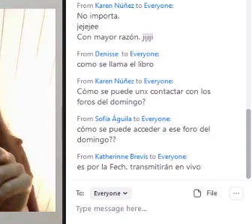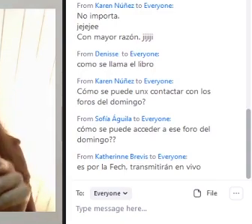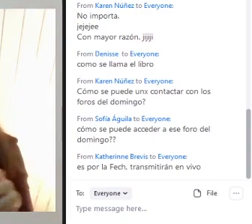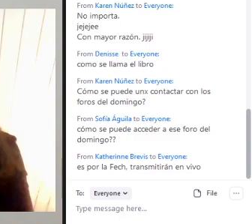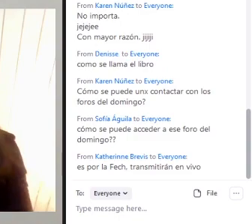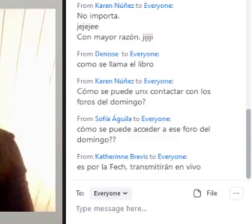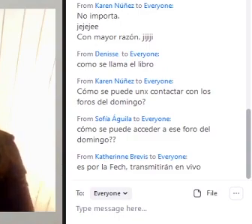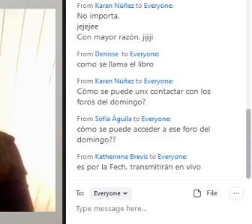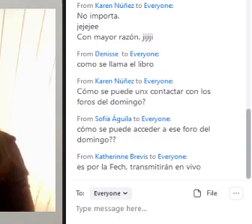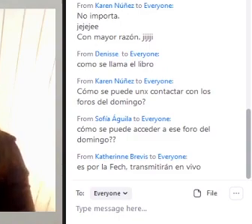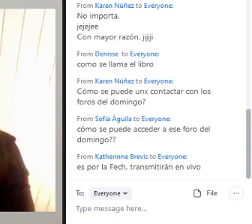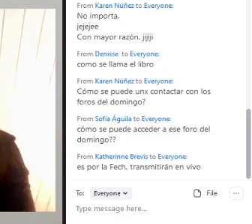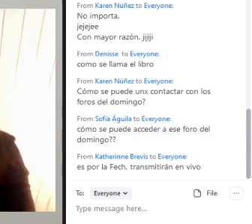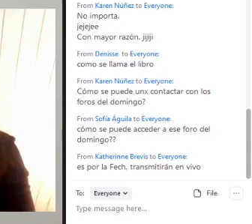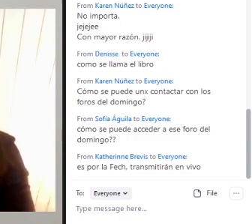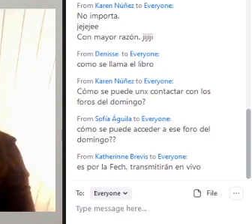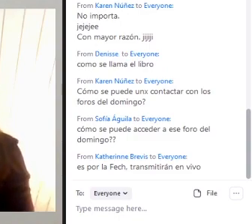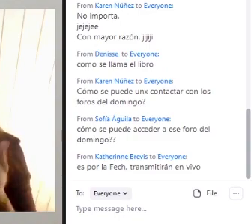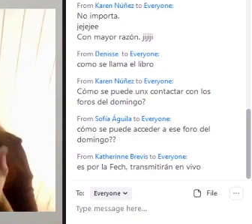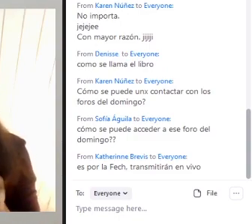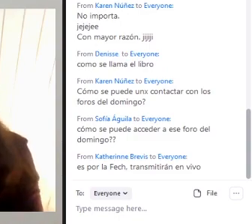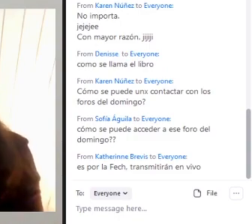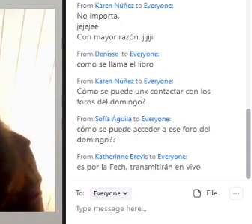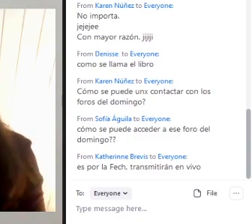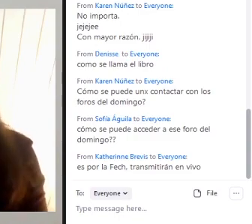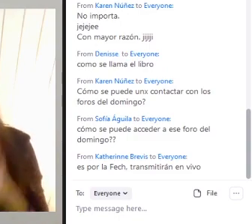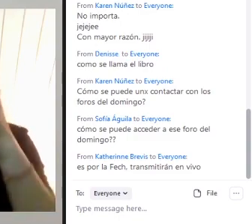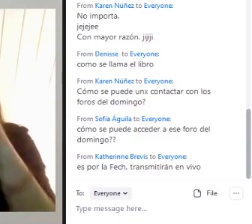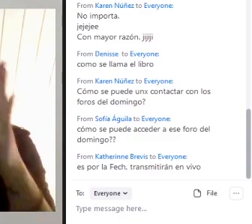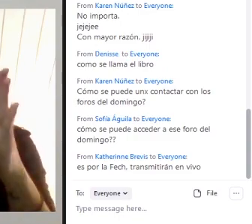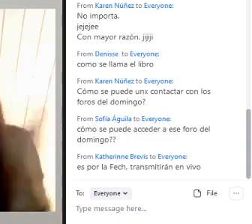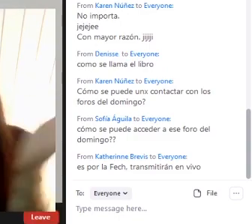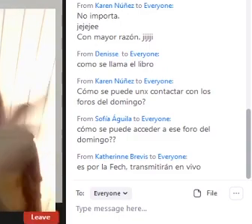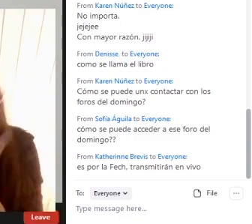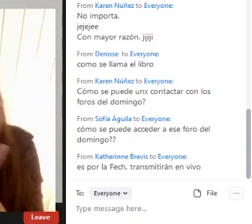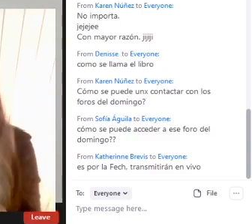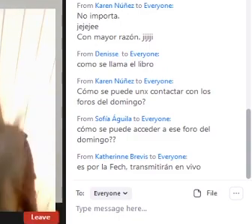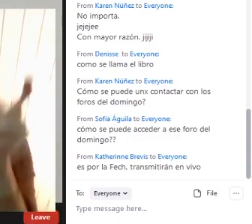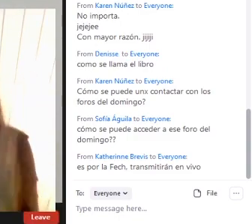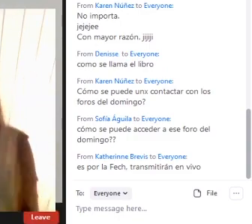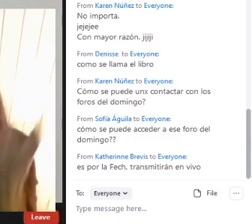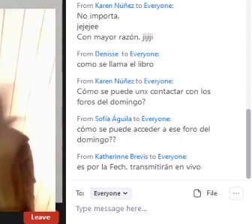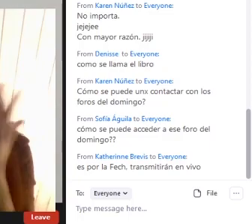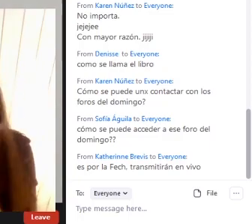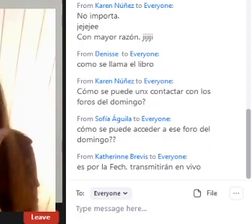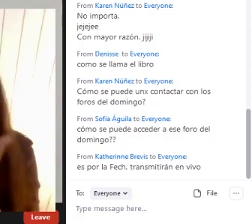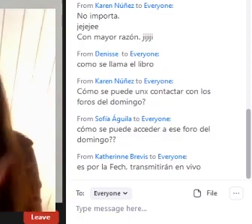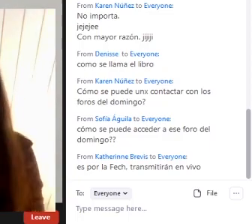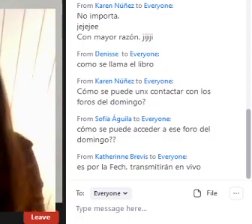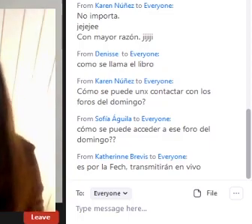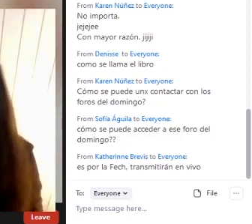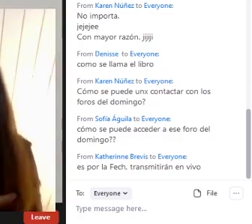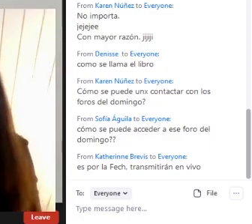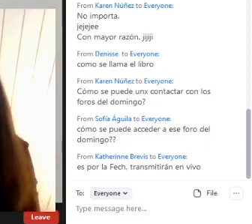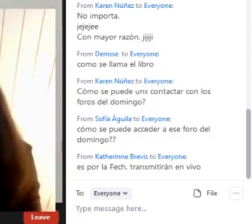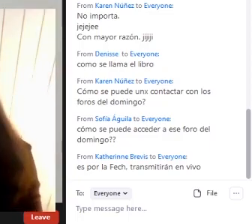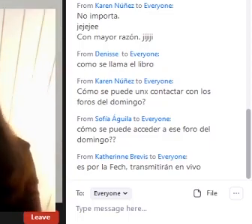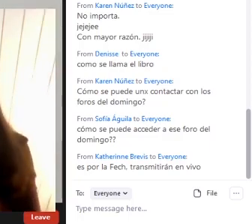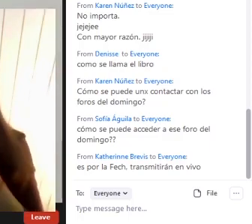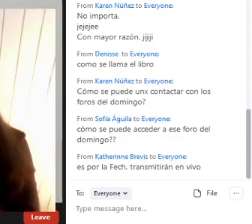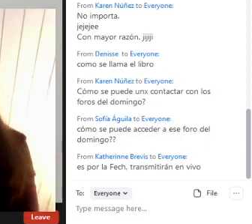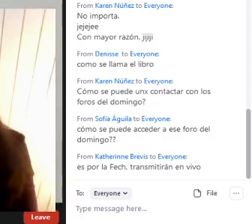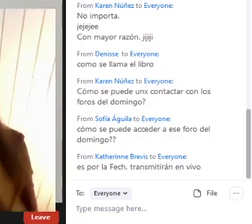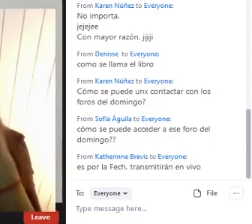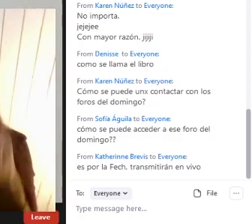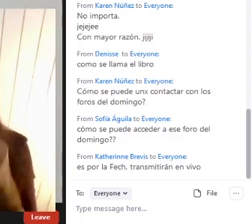inquietudes También van Por este horizonte Entonces Uno podría dar Como muchos tips Específicos Como de lectura De manuales Un montón